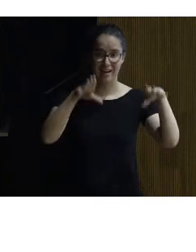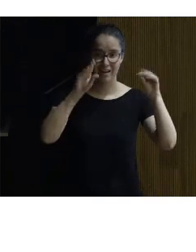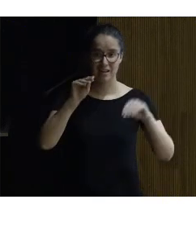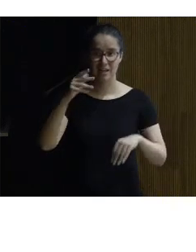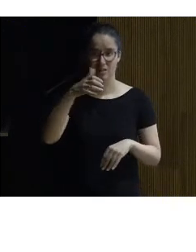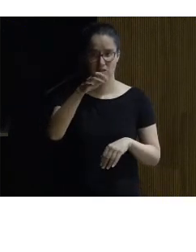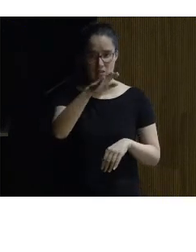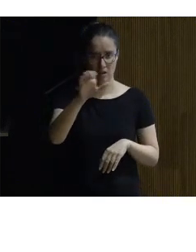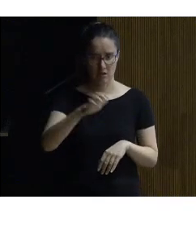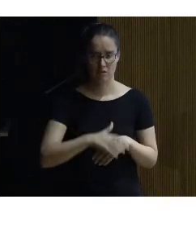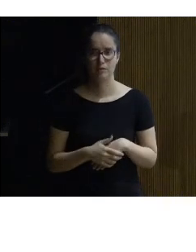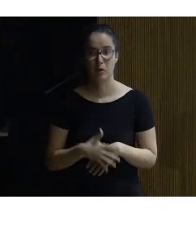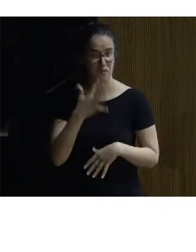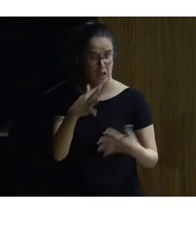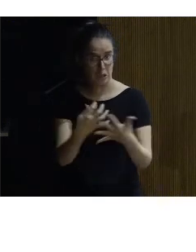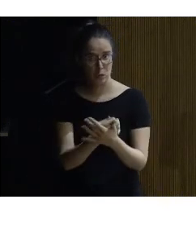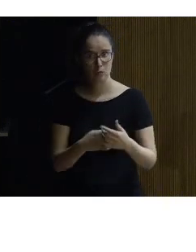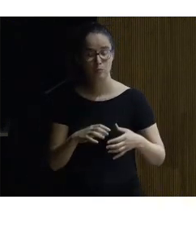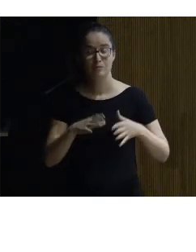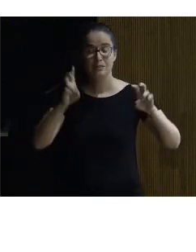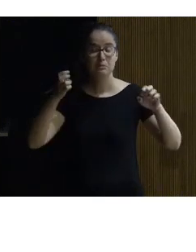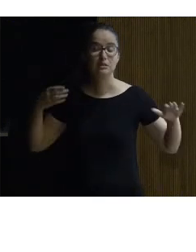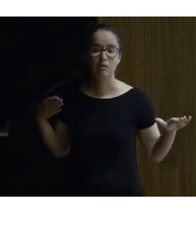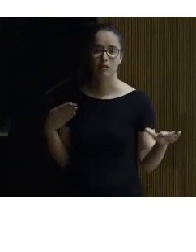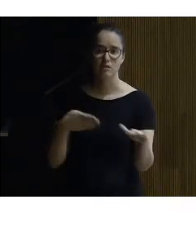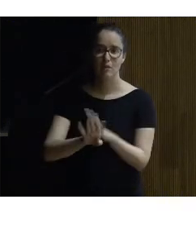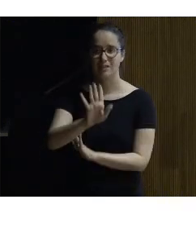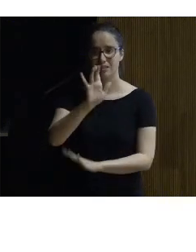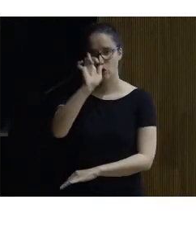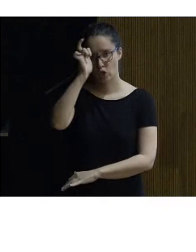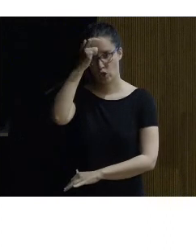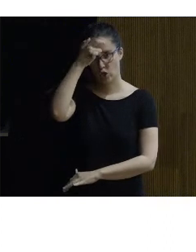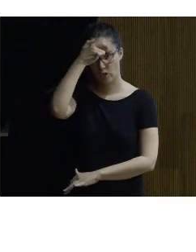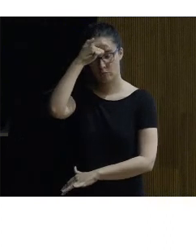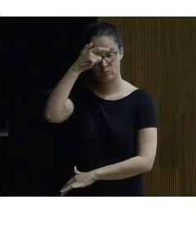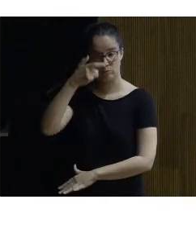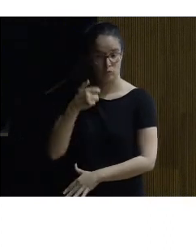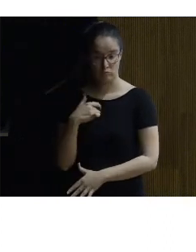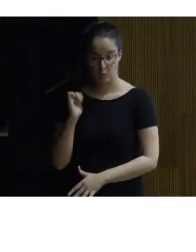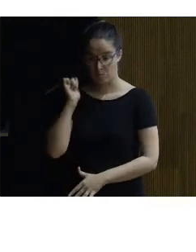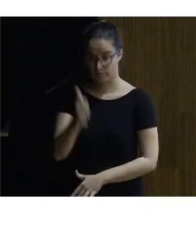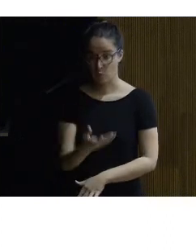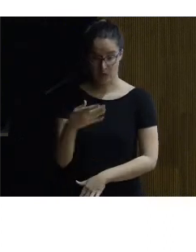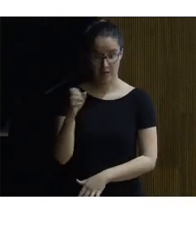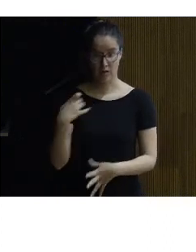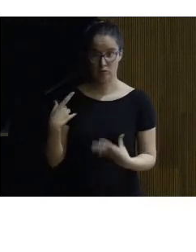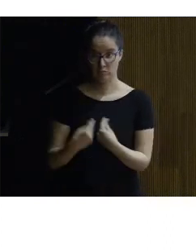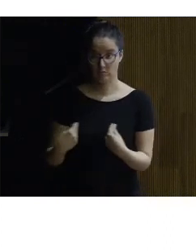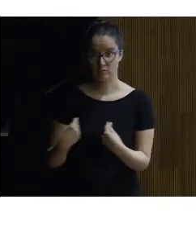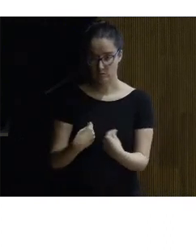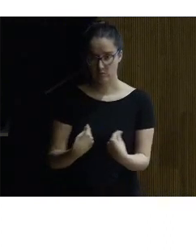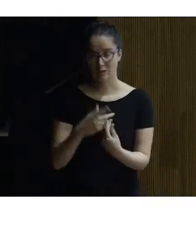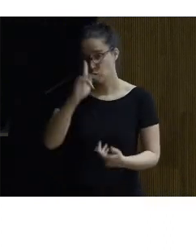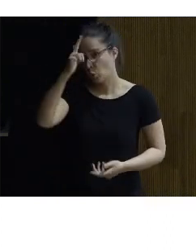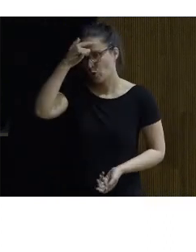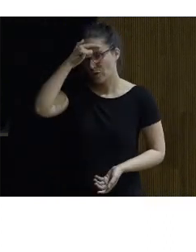Chartres la cadena de la accesibilidad es un concepto que a me acompaña desde hace 40 años y es que es un